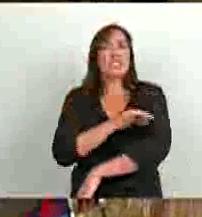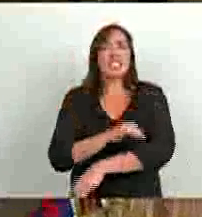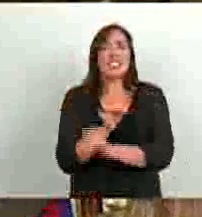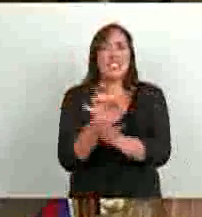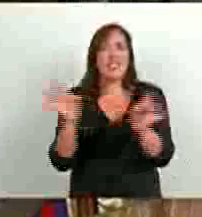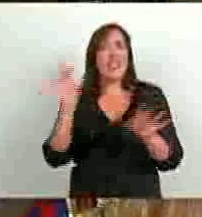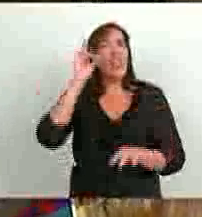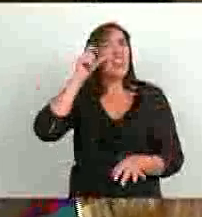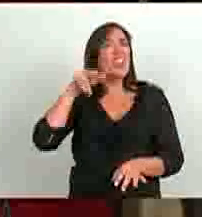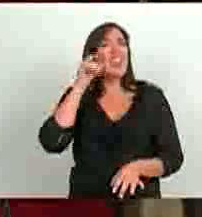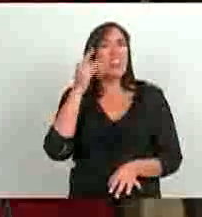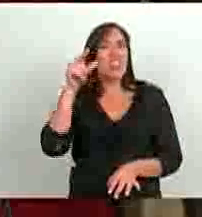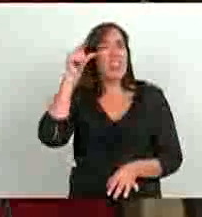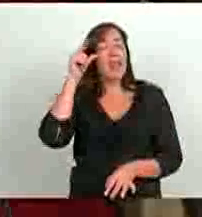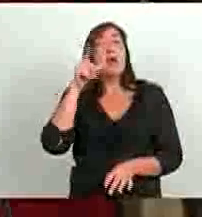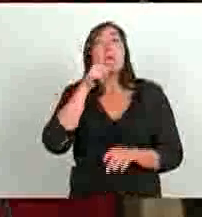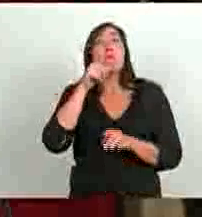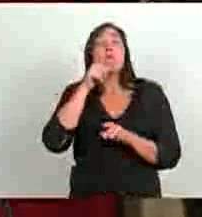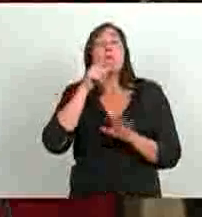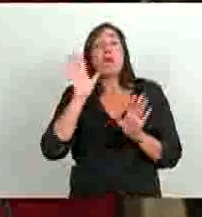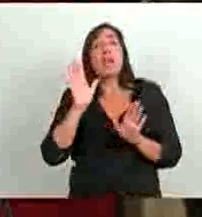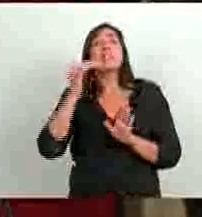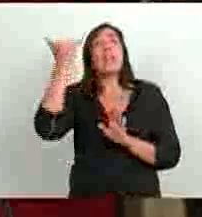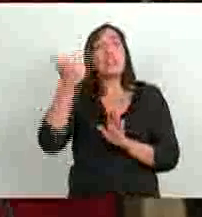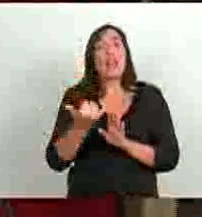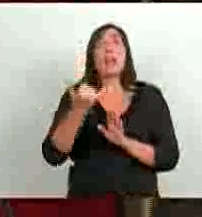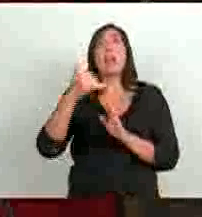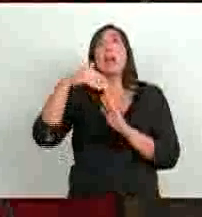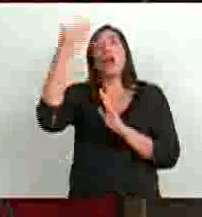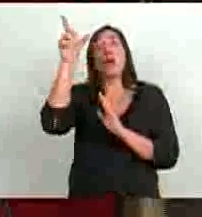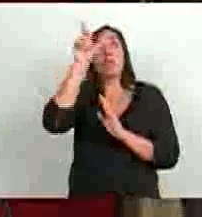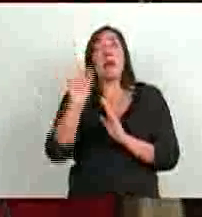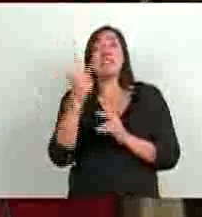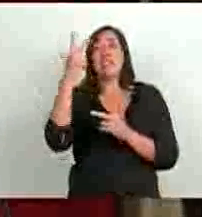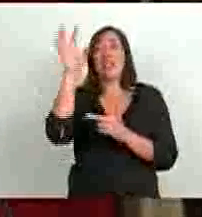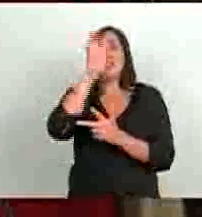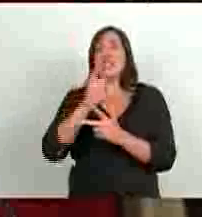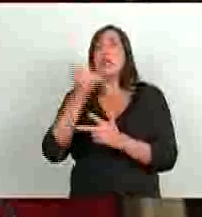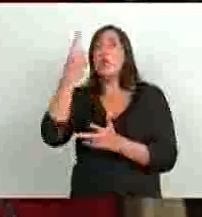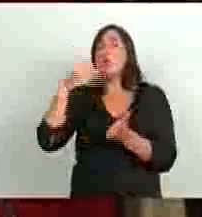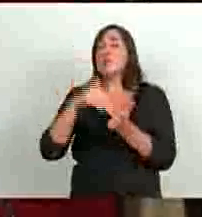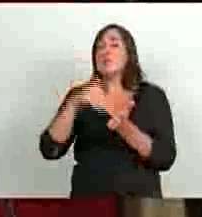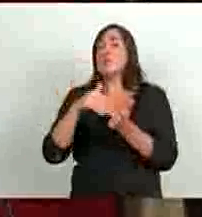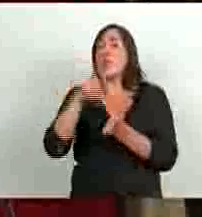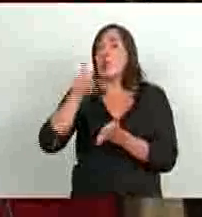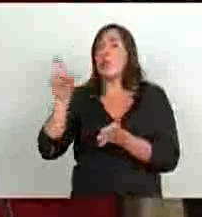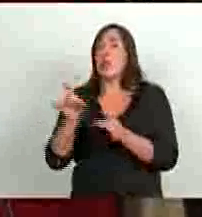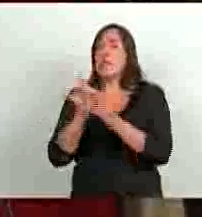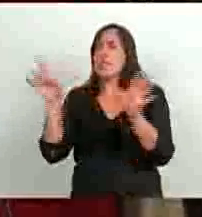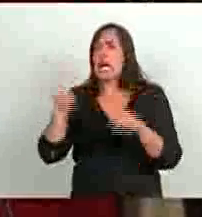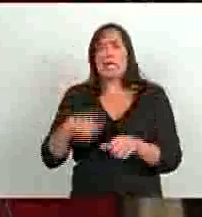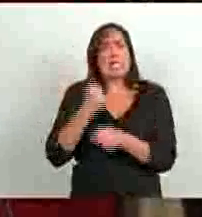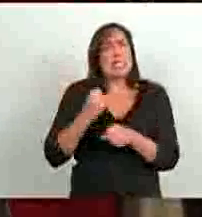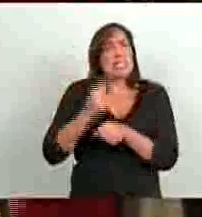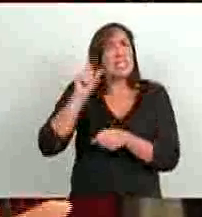del otro lado se calcula que tenemos entre los tres países un millón de infectados, así que estamos haciendo una